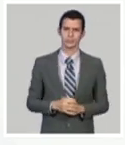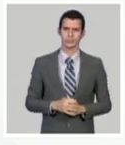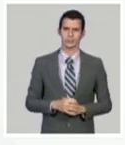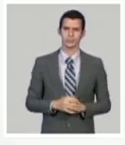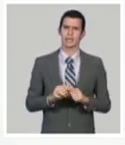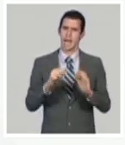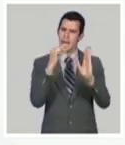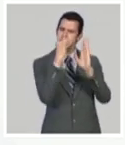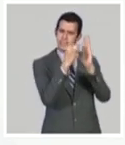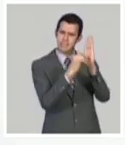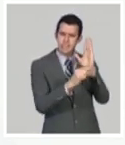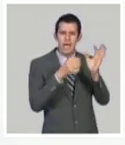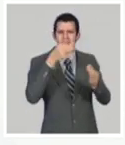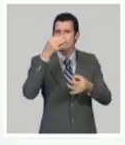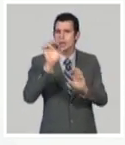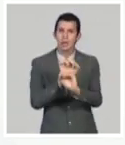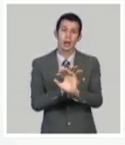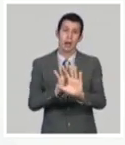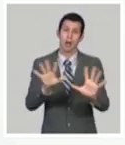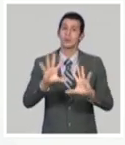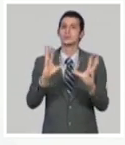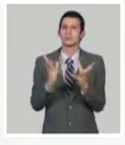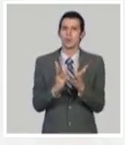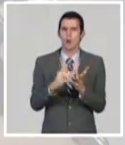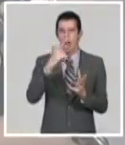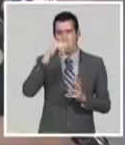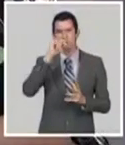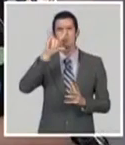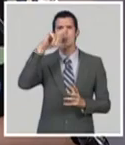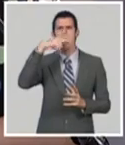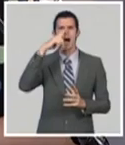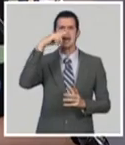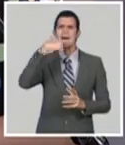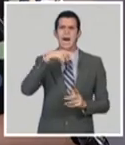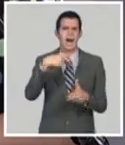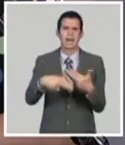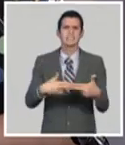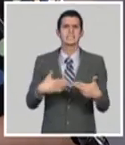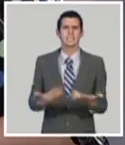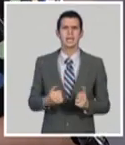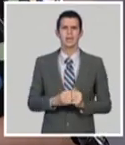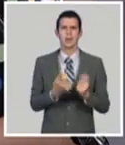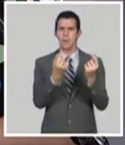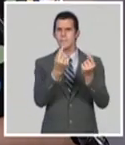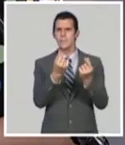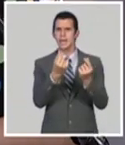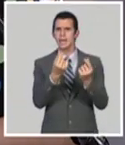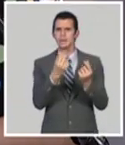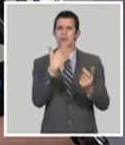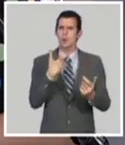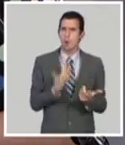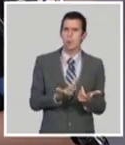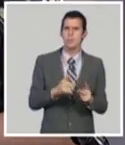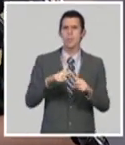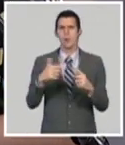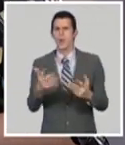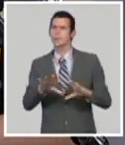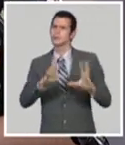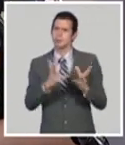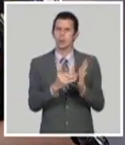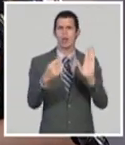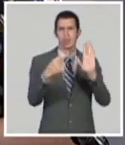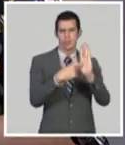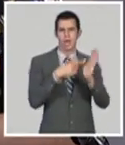y que además va a favorecer los costos también hacia la economía. ¿Y por qué nos queremos referir con ello? Porque